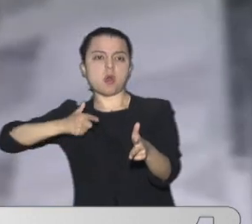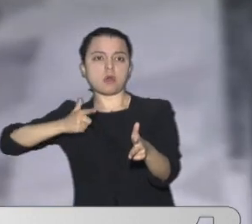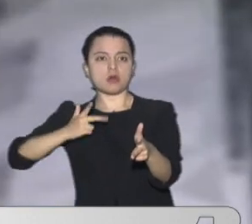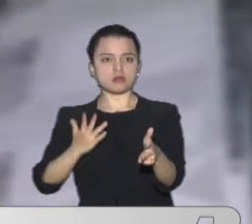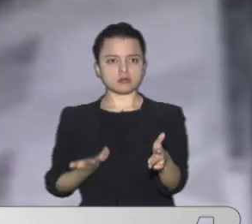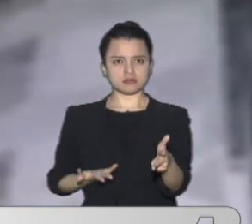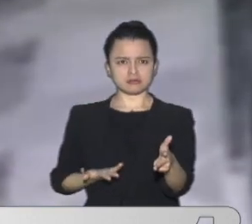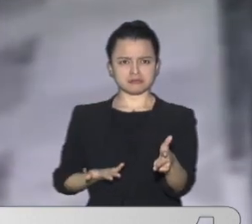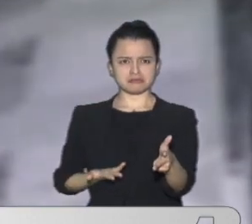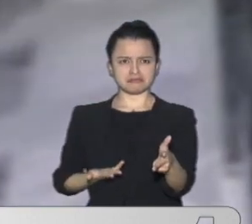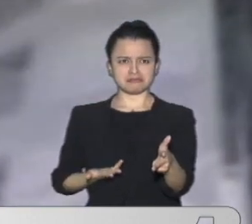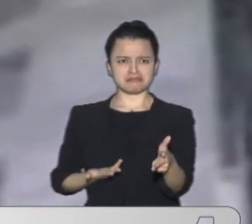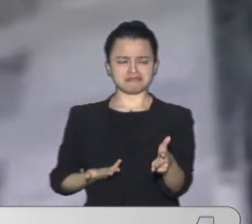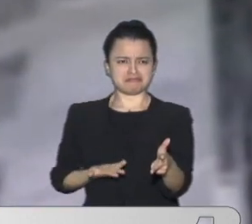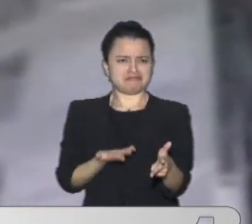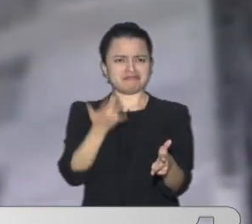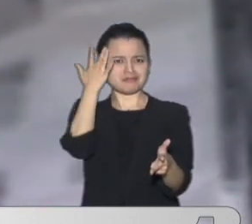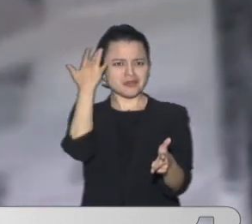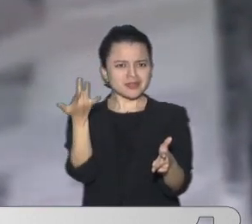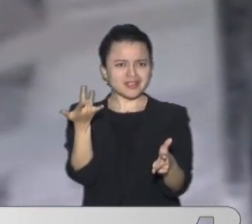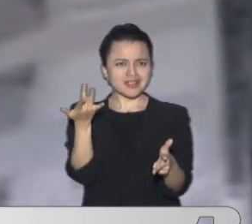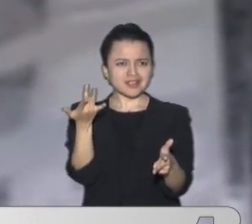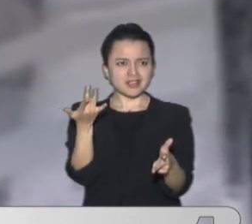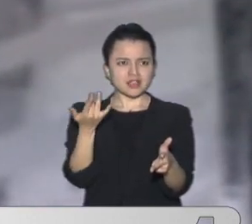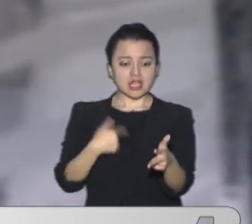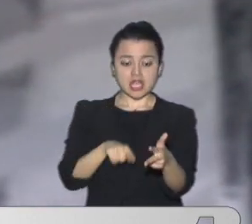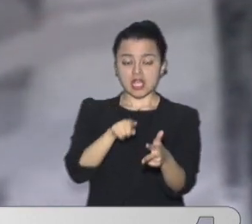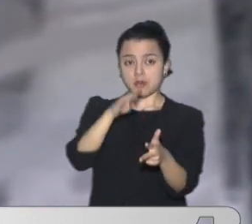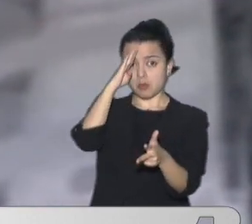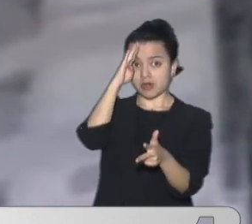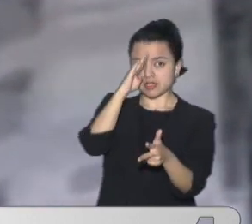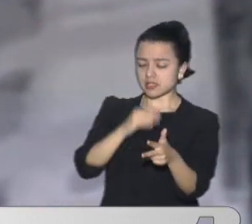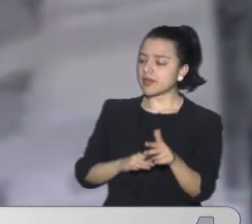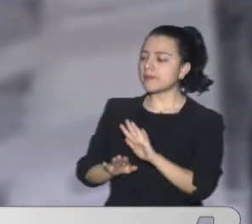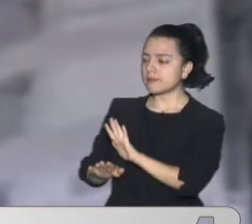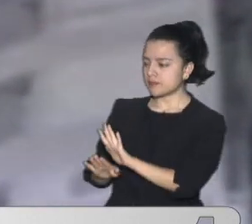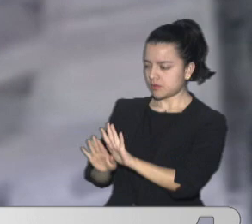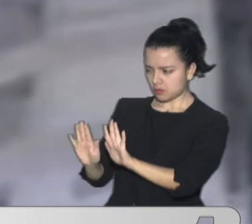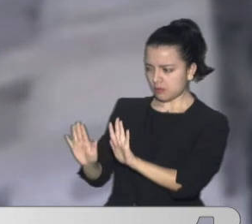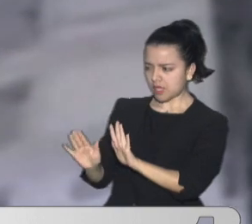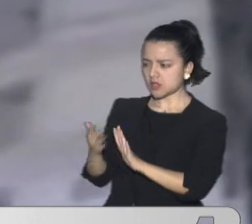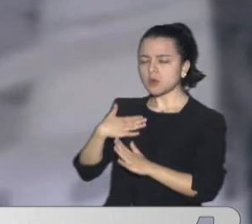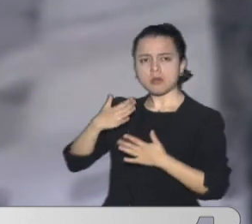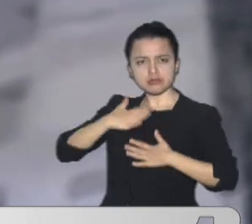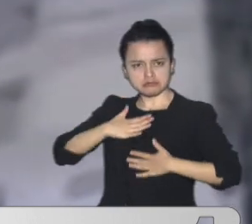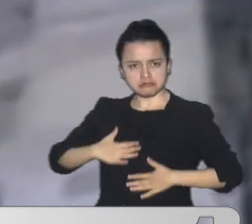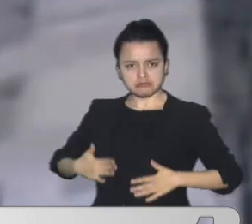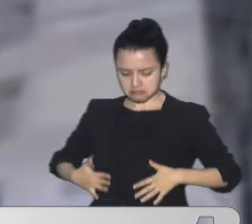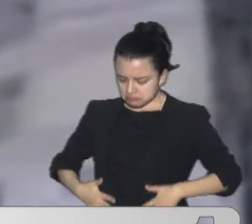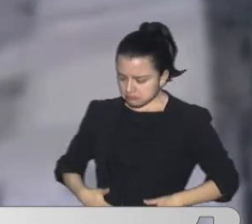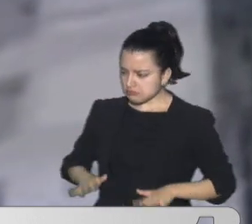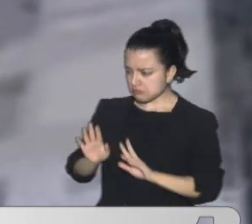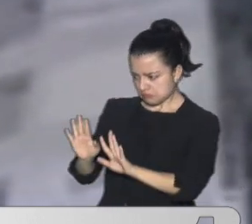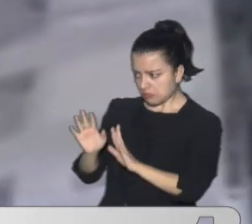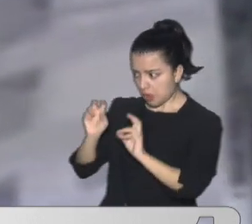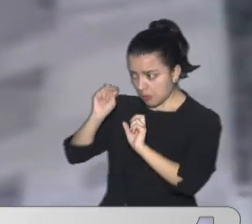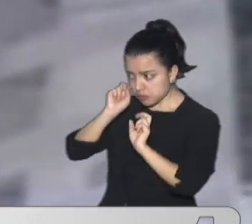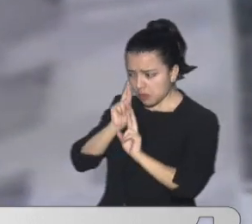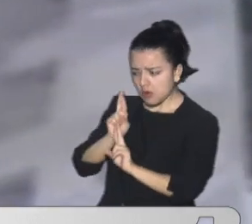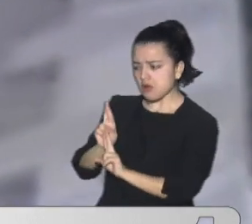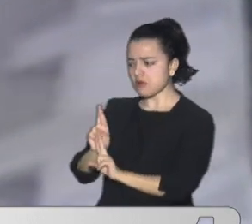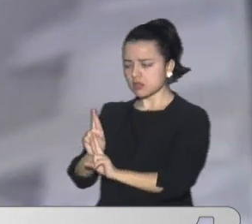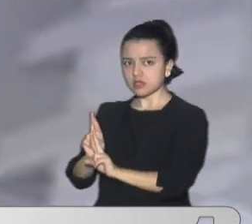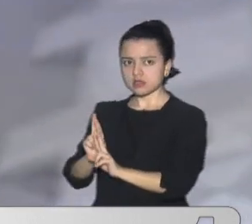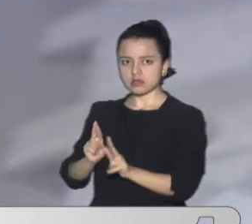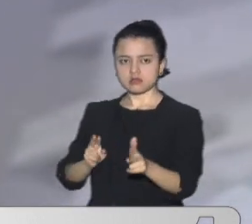Sin mediar palabra Y al percatarse Que era requerido Por los uniformados Quienes hacían Su labor De patrullaje El hombre Desenfunda Su arma de fuego